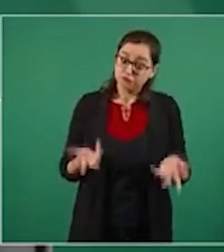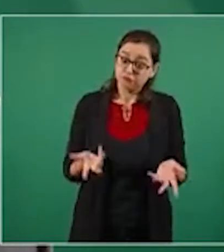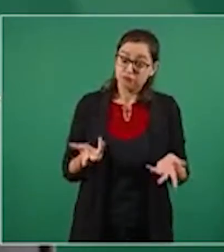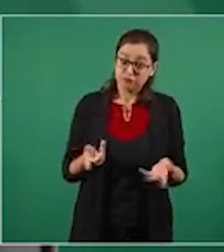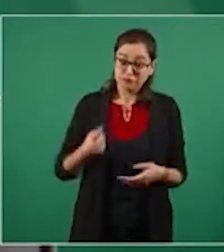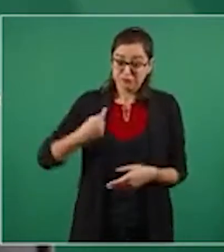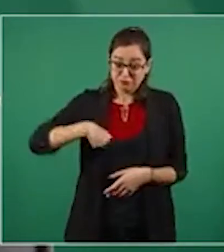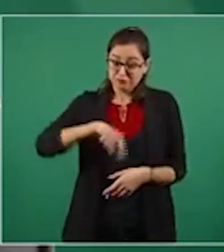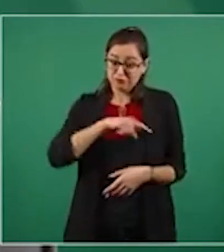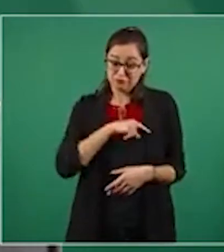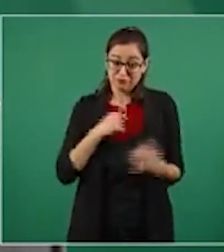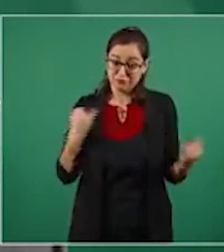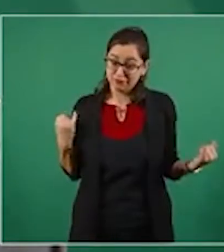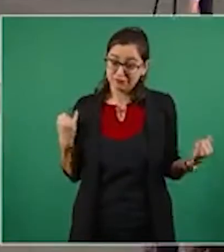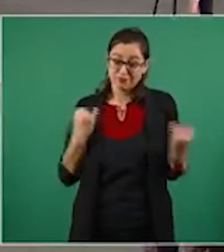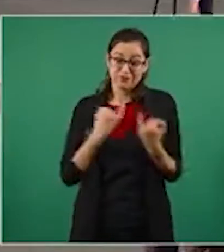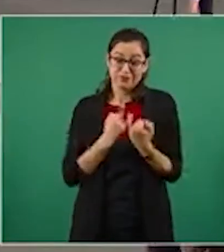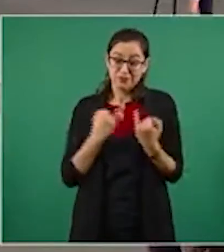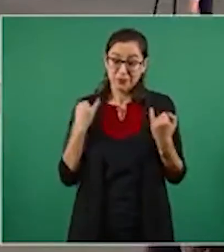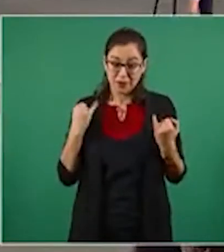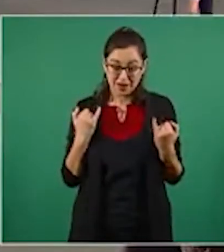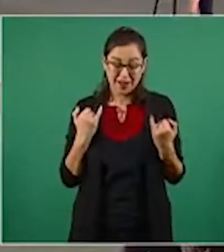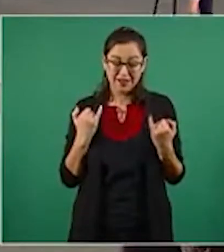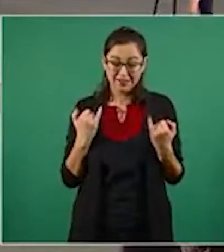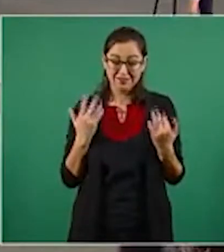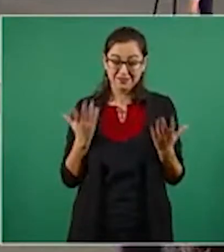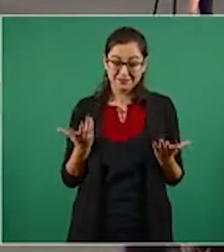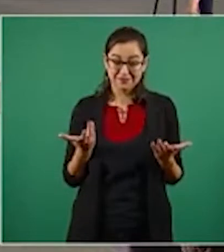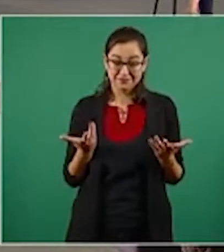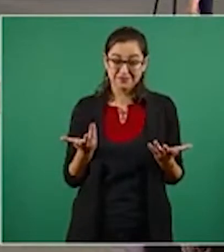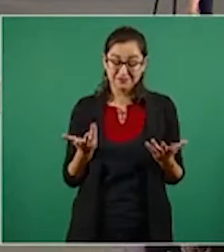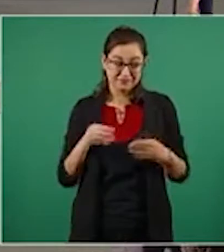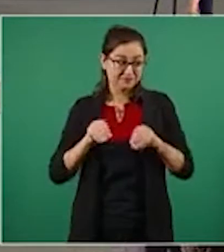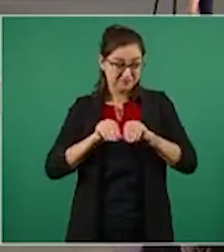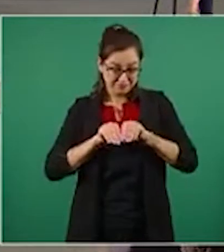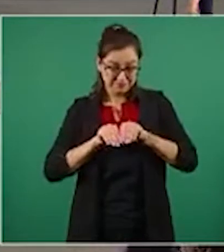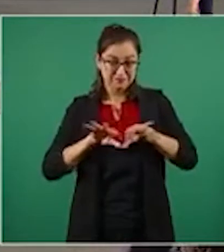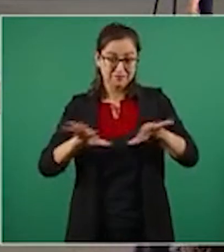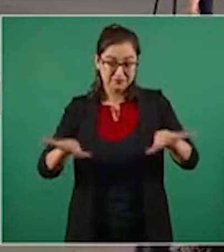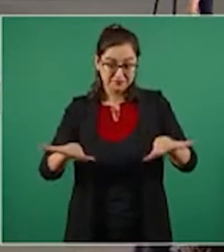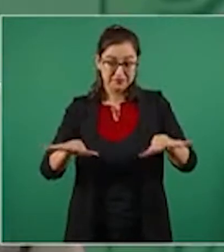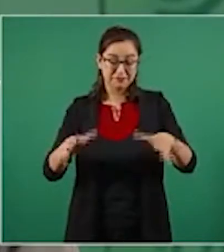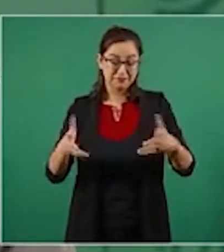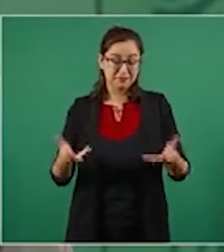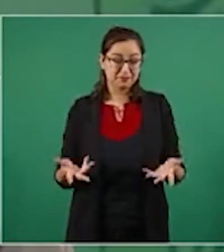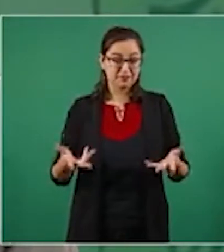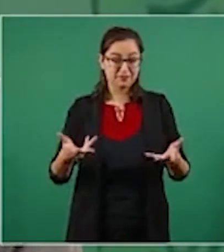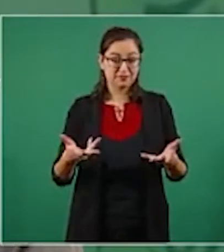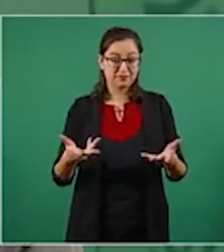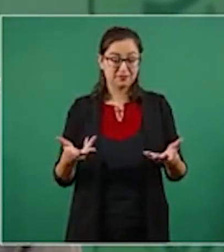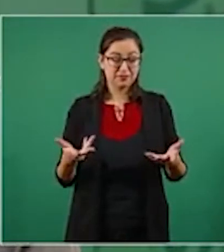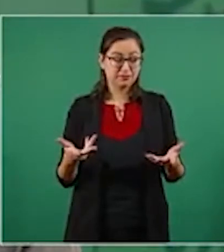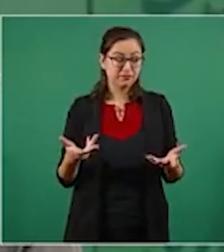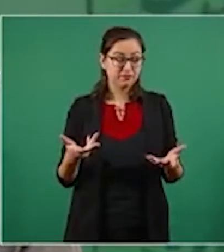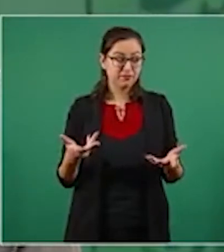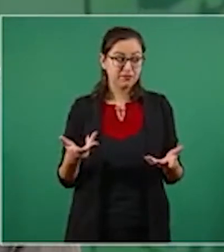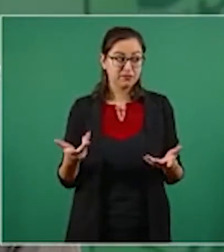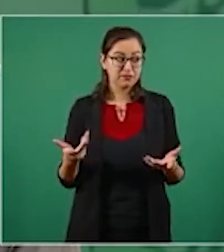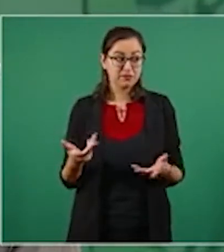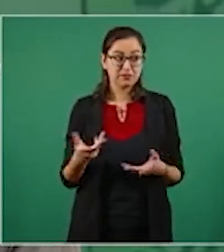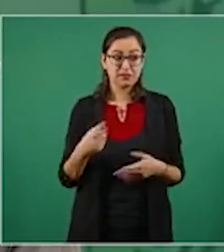que informar para que no cunda la